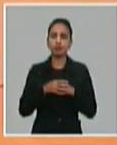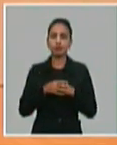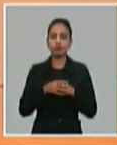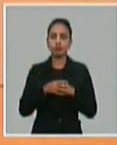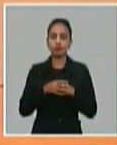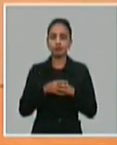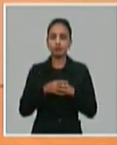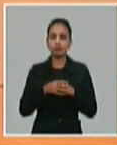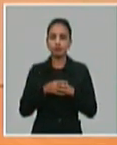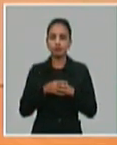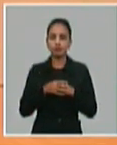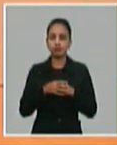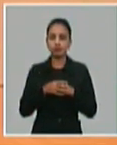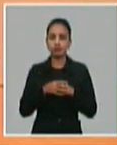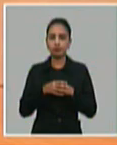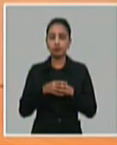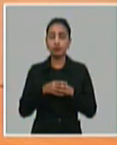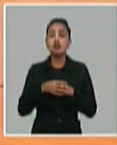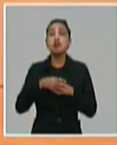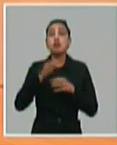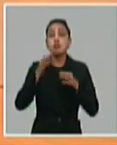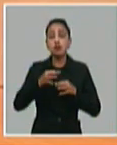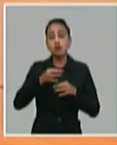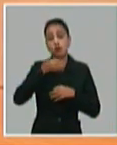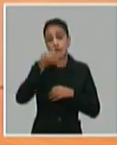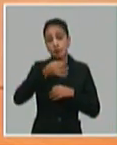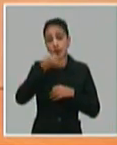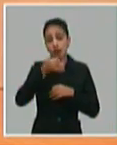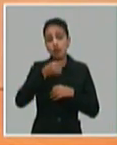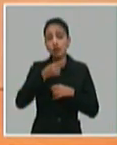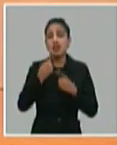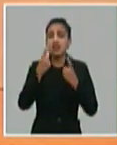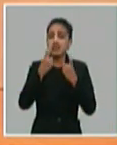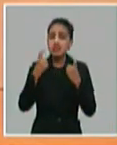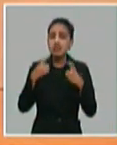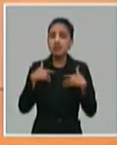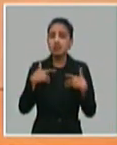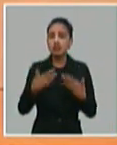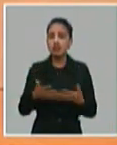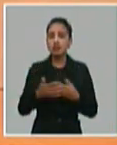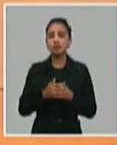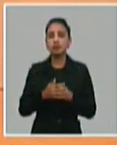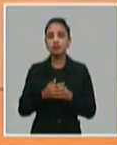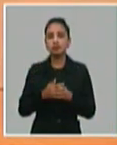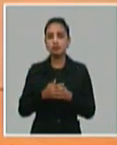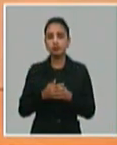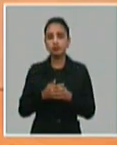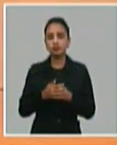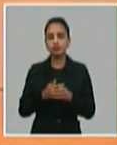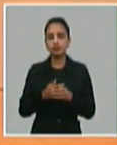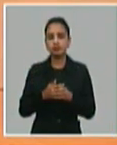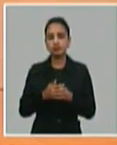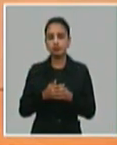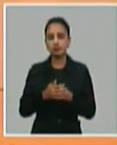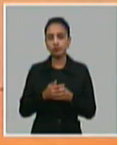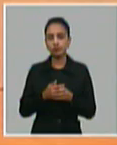hablado. Y entonces, también estamos, y es necesario, dar una